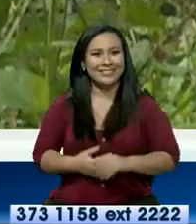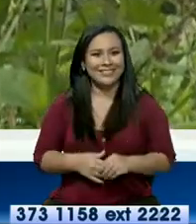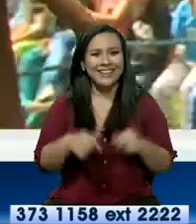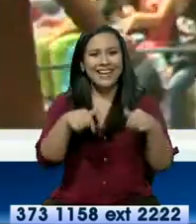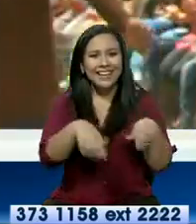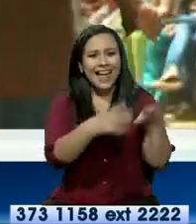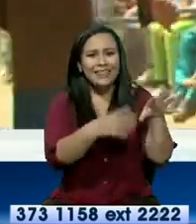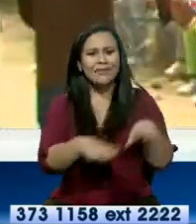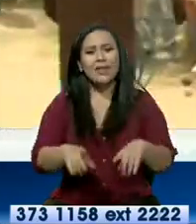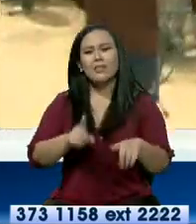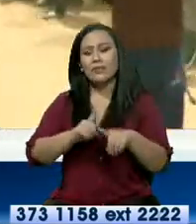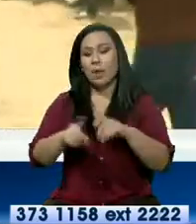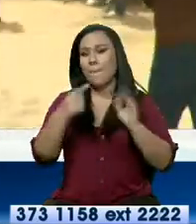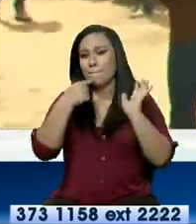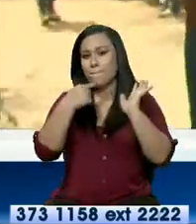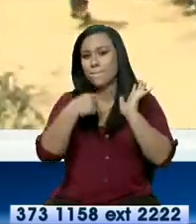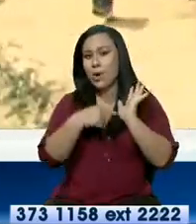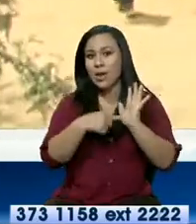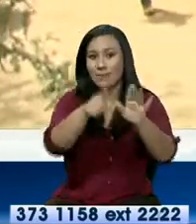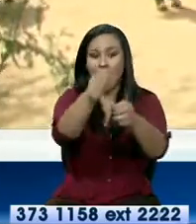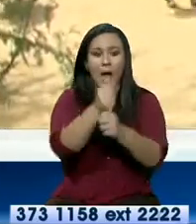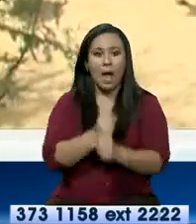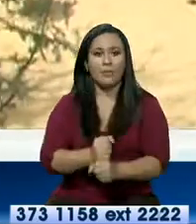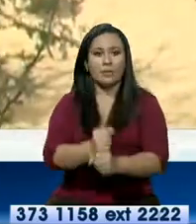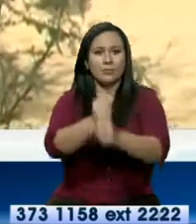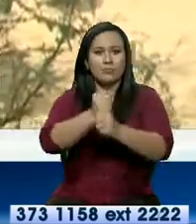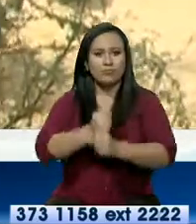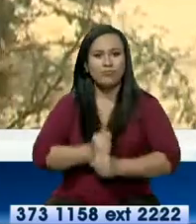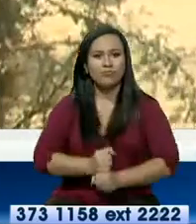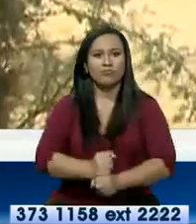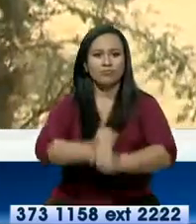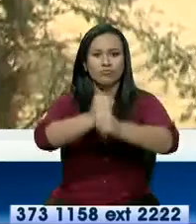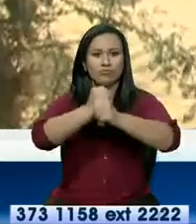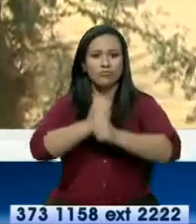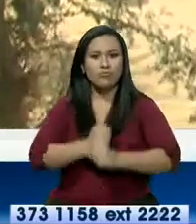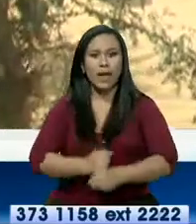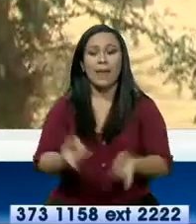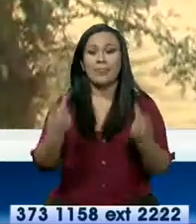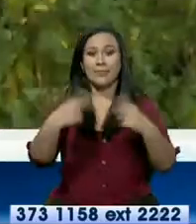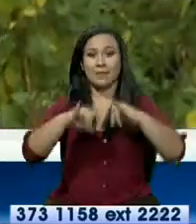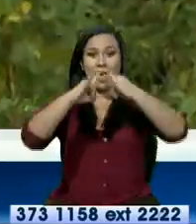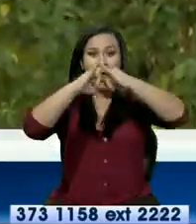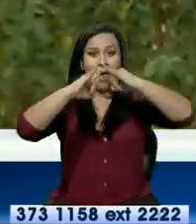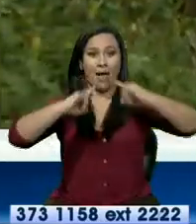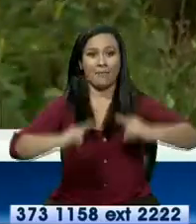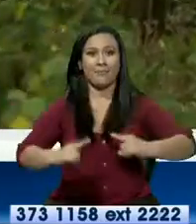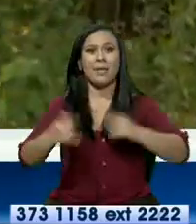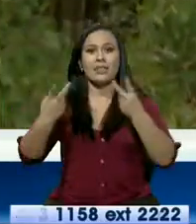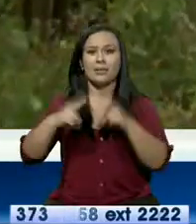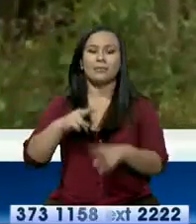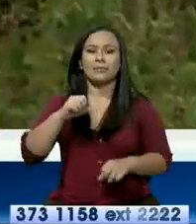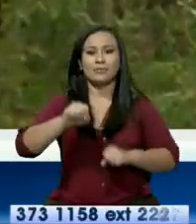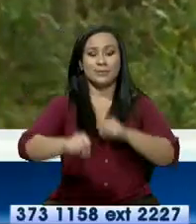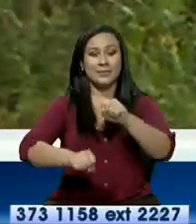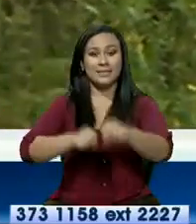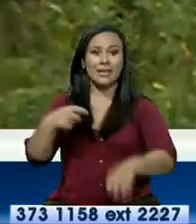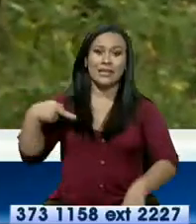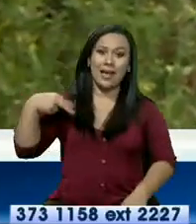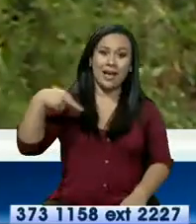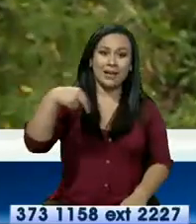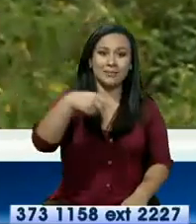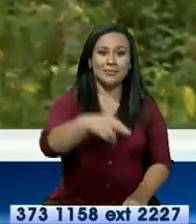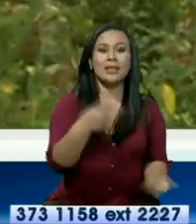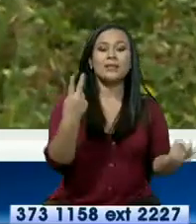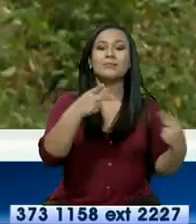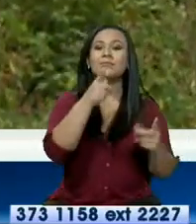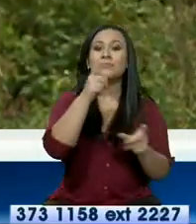actividades. Como por ejemplo la cabalgata, tenemos las áreas de camping, tenemos el senderismo. Y también